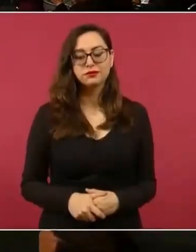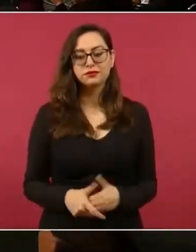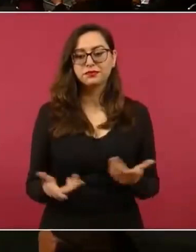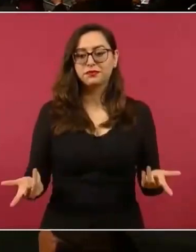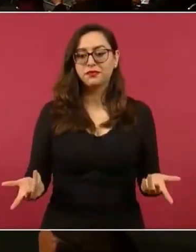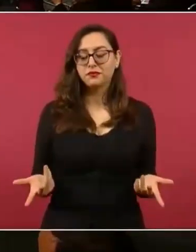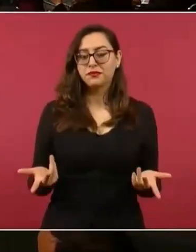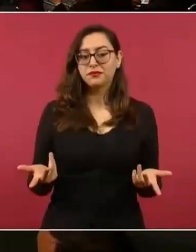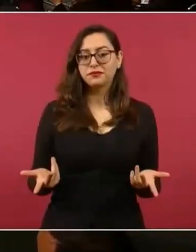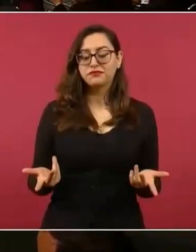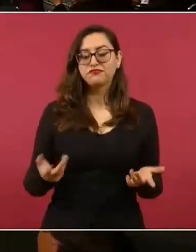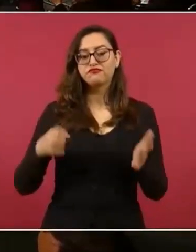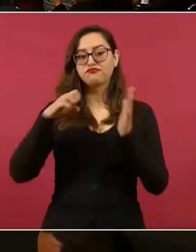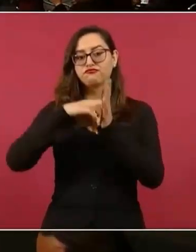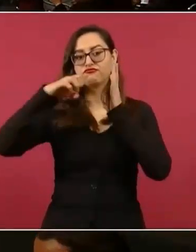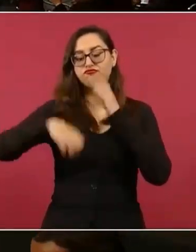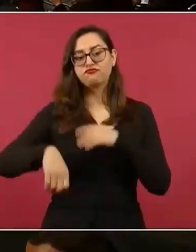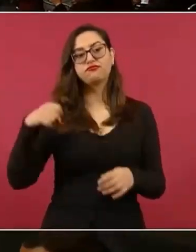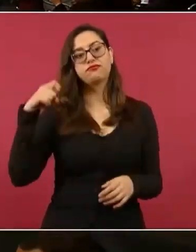de Yucatán,